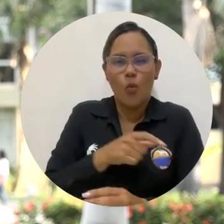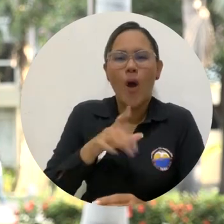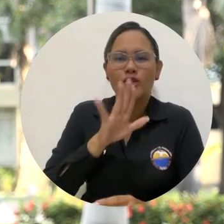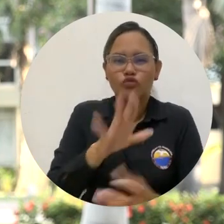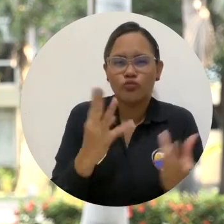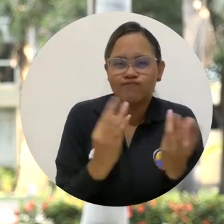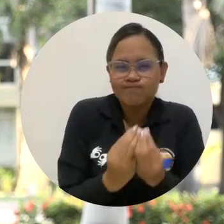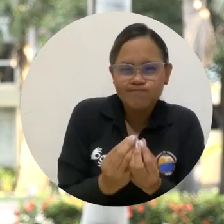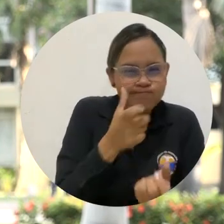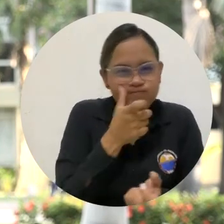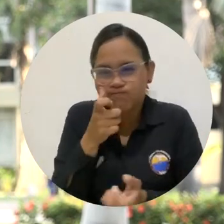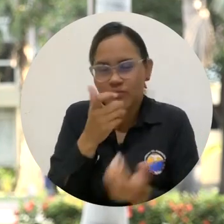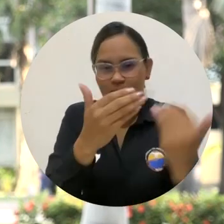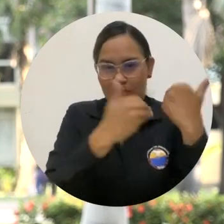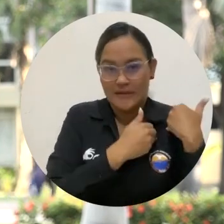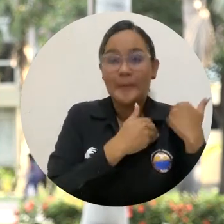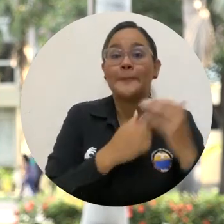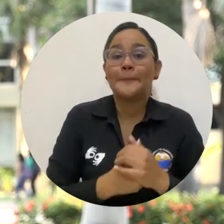Comité de Garantías.